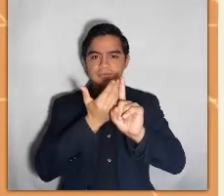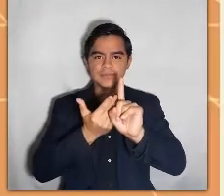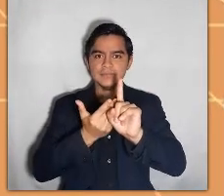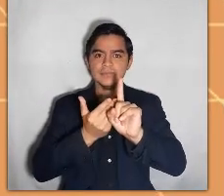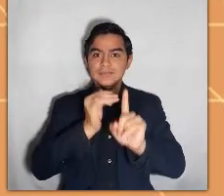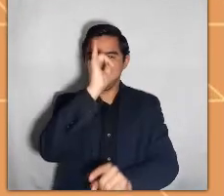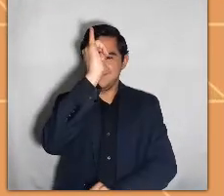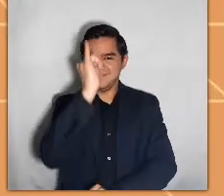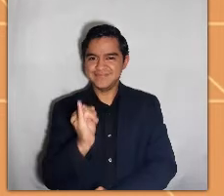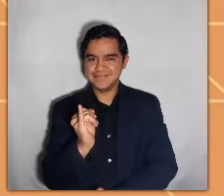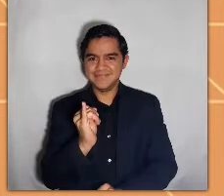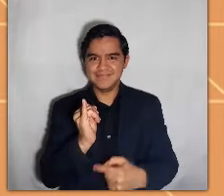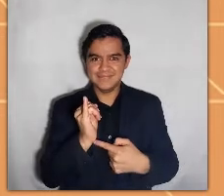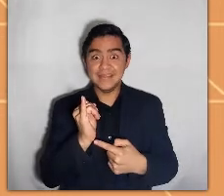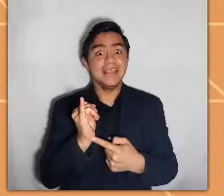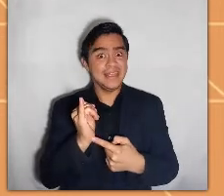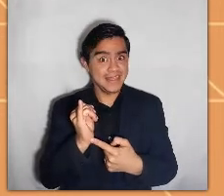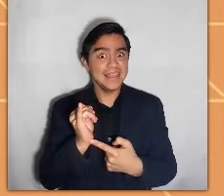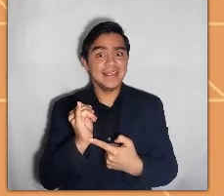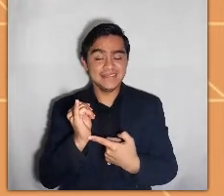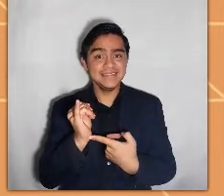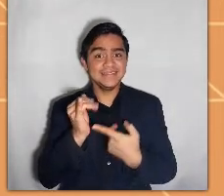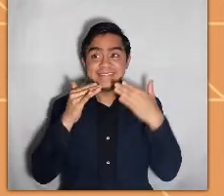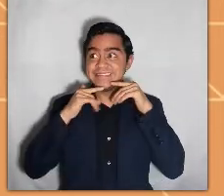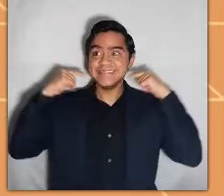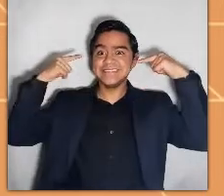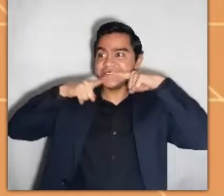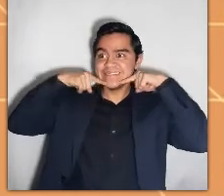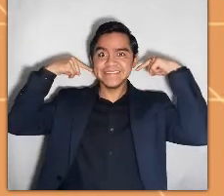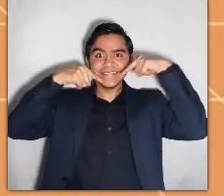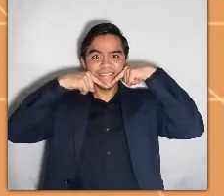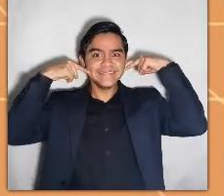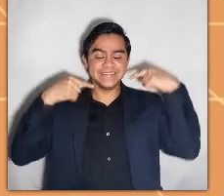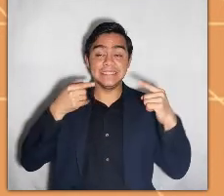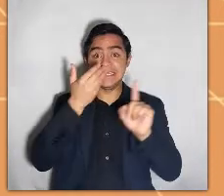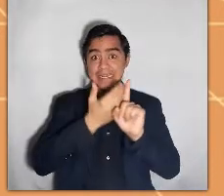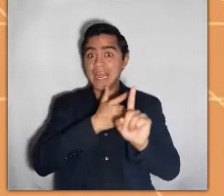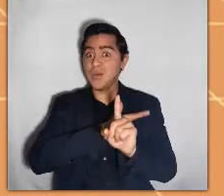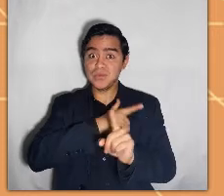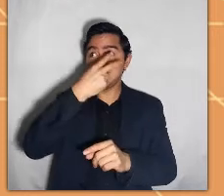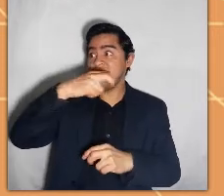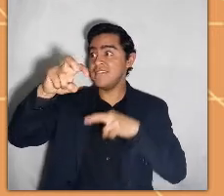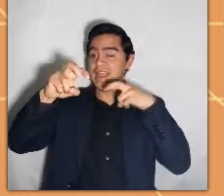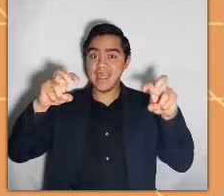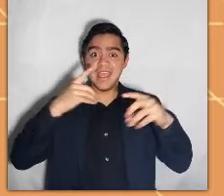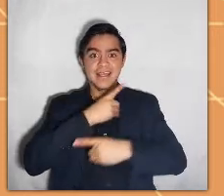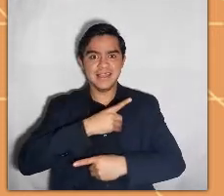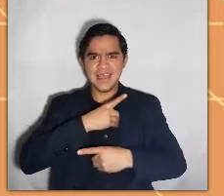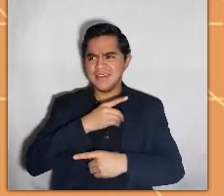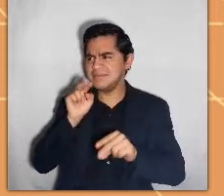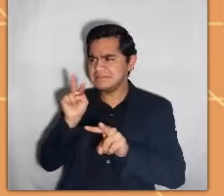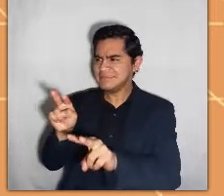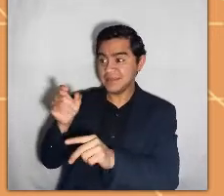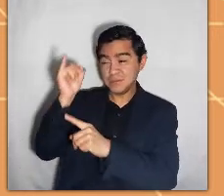superar las pruebas de Carlota fue el príncipe delgadín, un chico muy simpático y alegre al que le encantaba viajar y